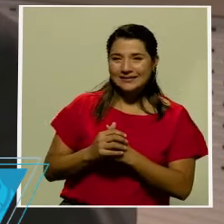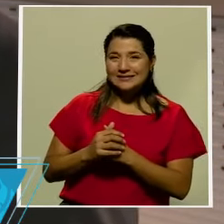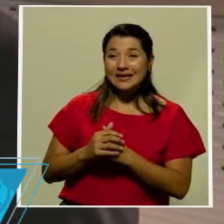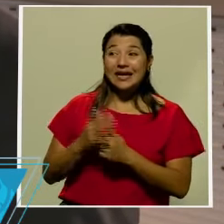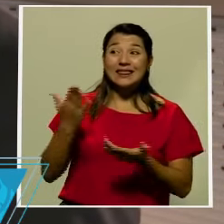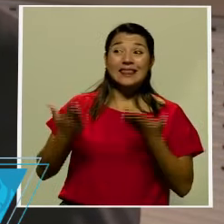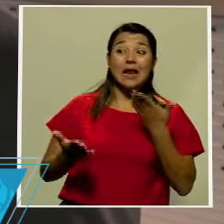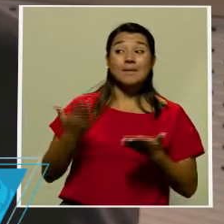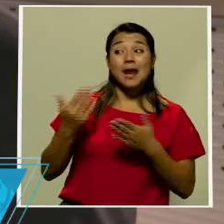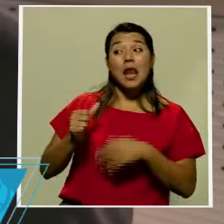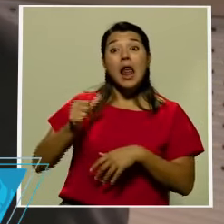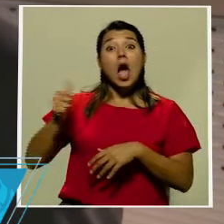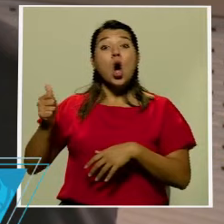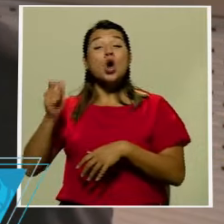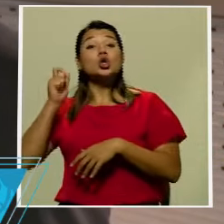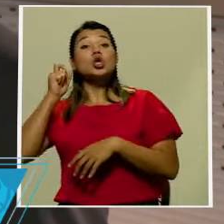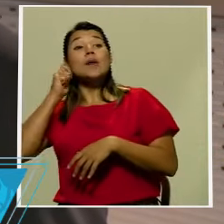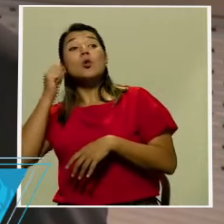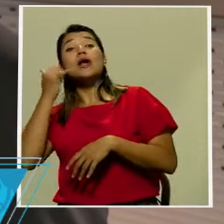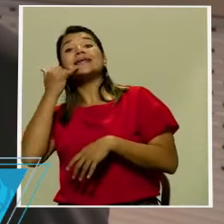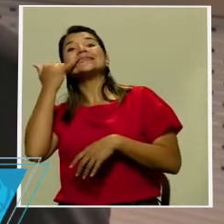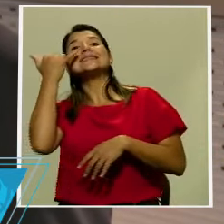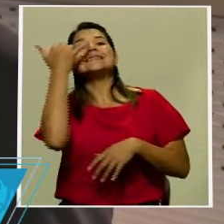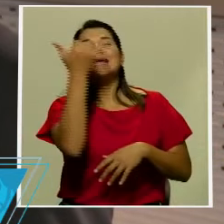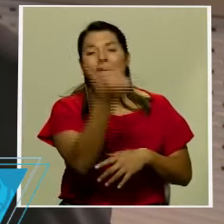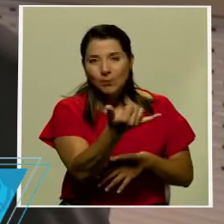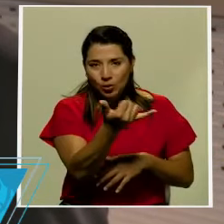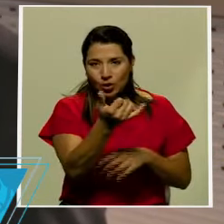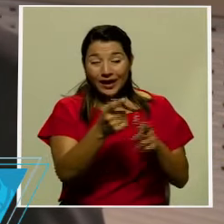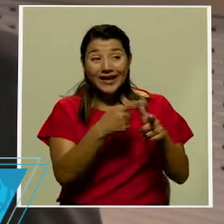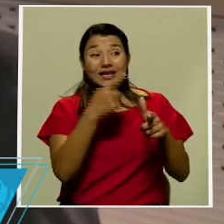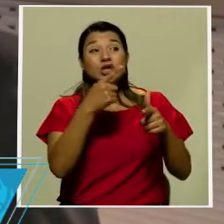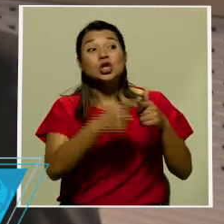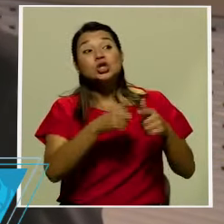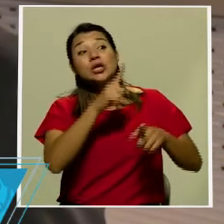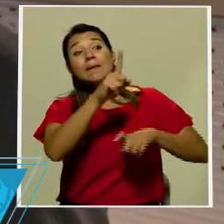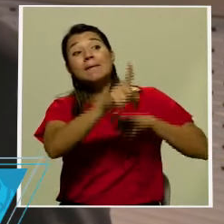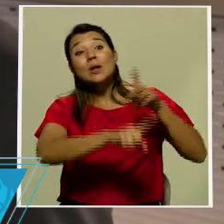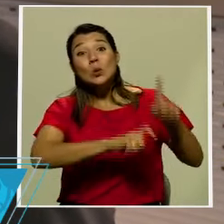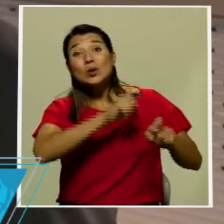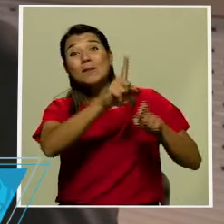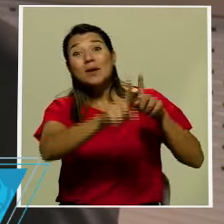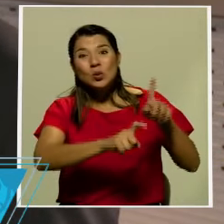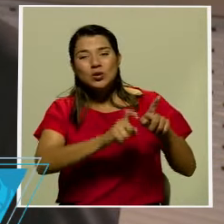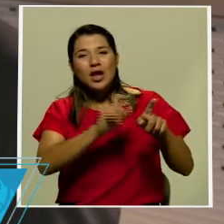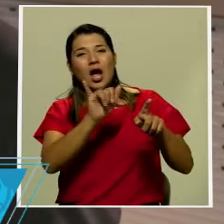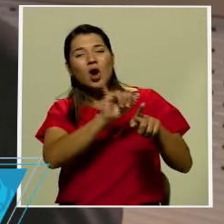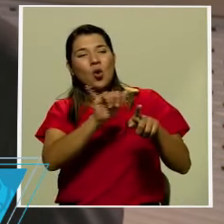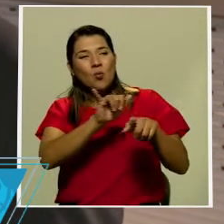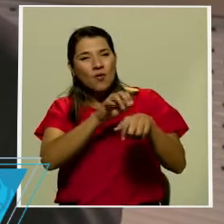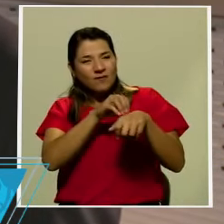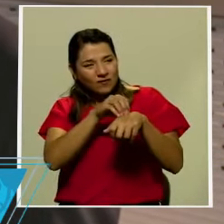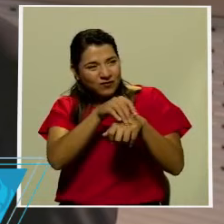de alguna manera se indujo a la ex defensora a realizar la llamada y eso hace que